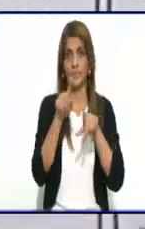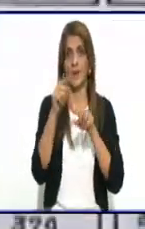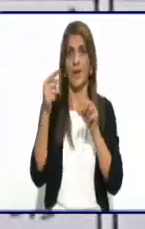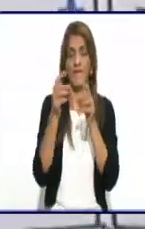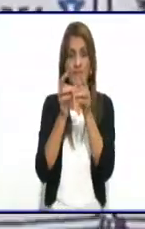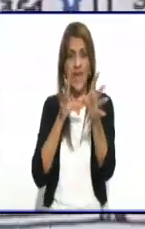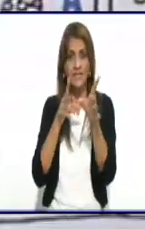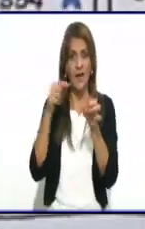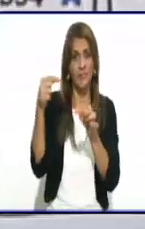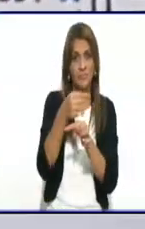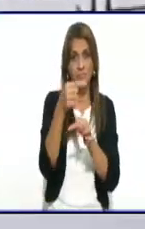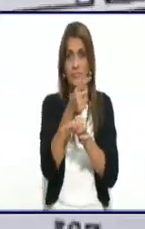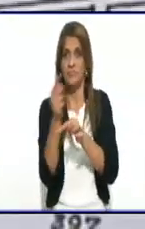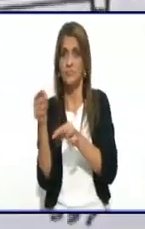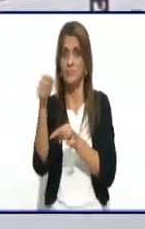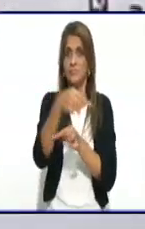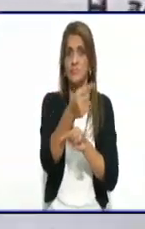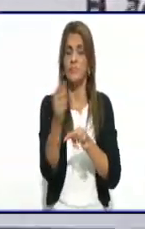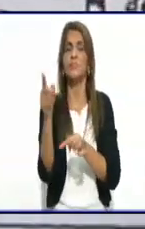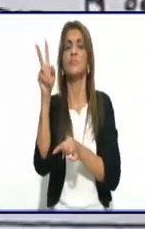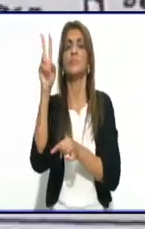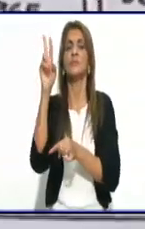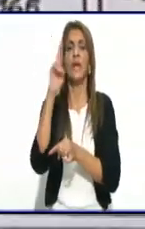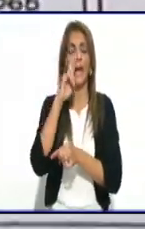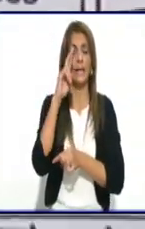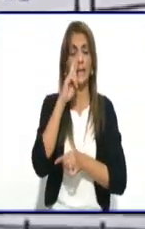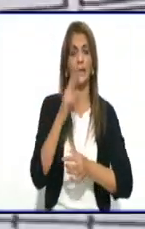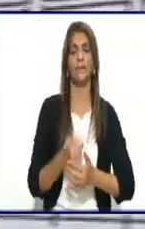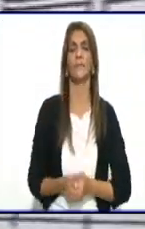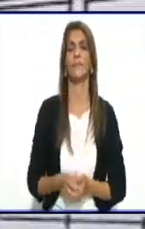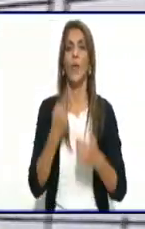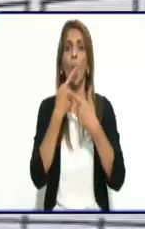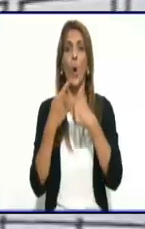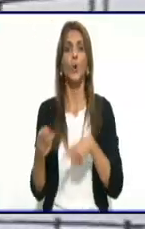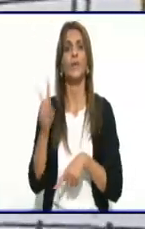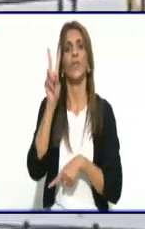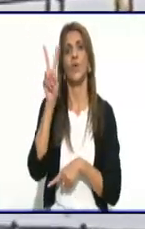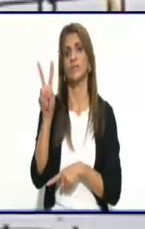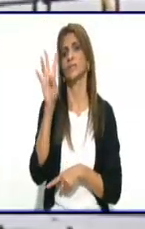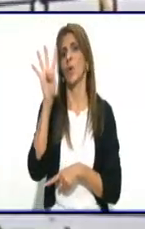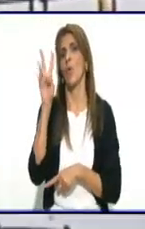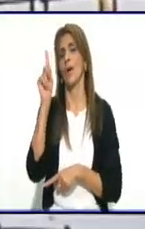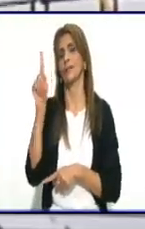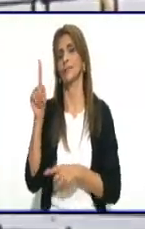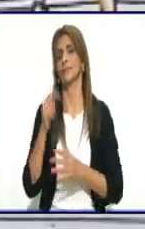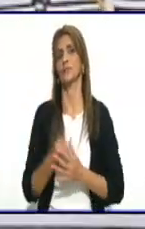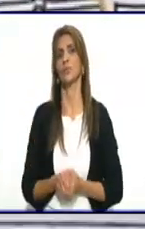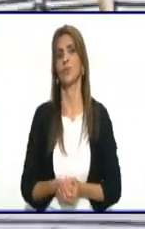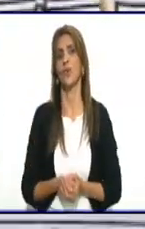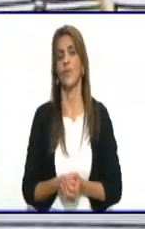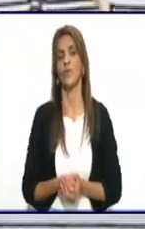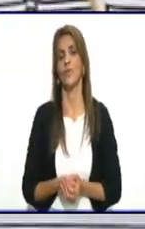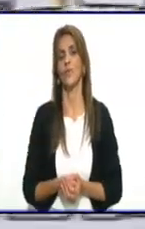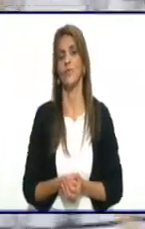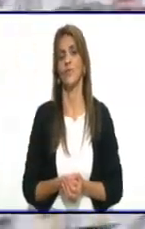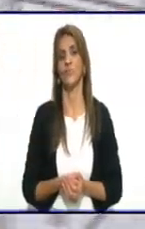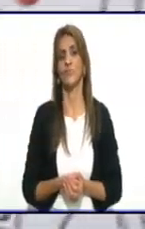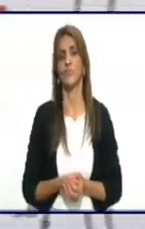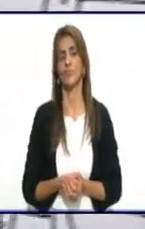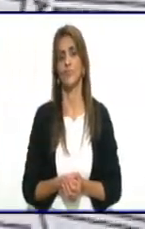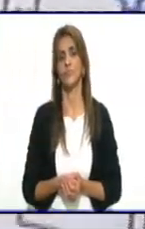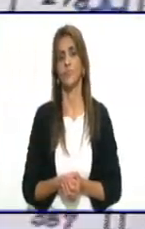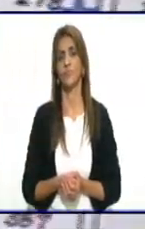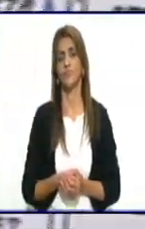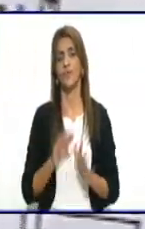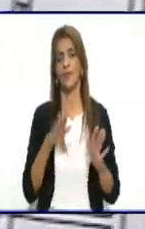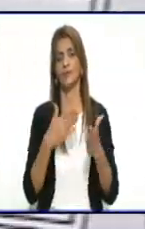La otra es la 241, que mírela ahí en el centro, prácticamente. Y, bueno, la otra quedaría aquí para la parte derecha del monitor.